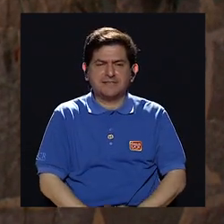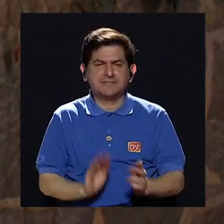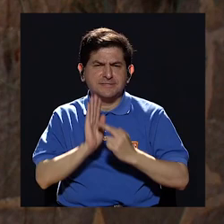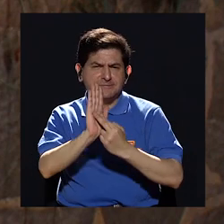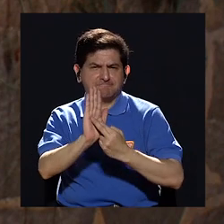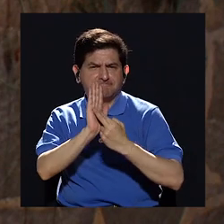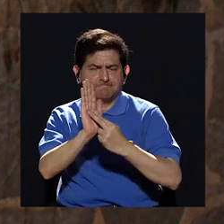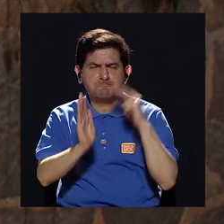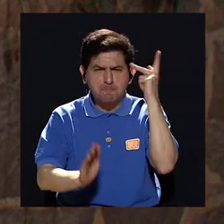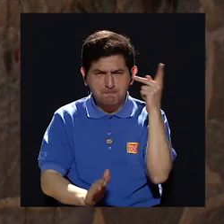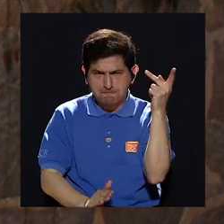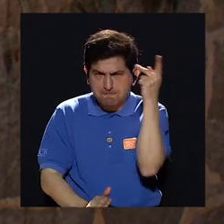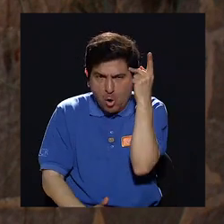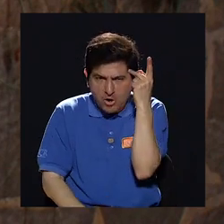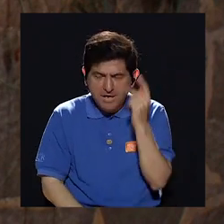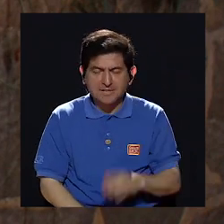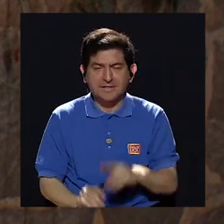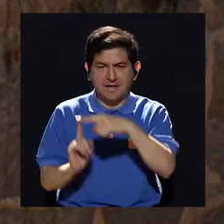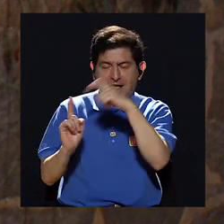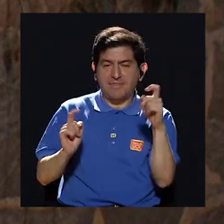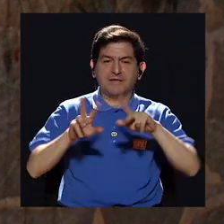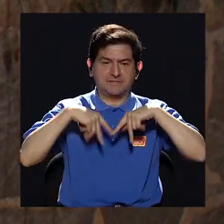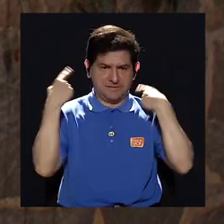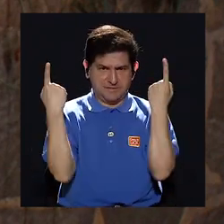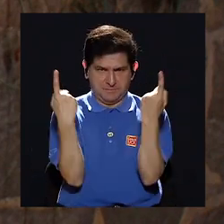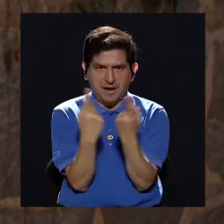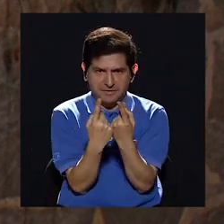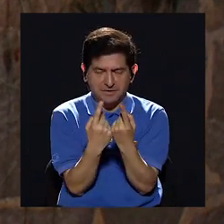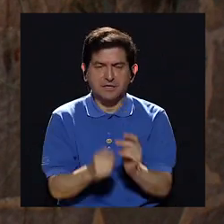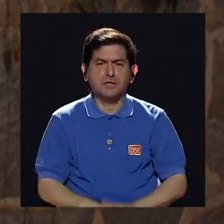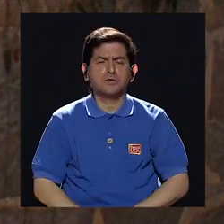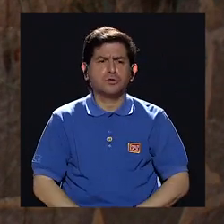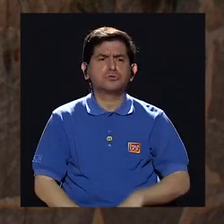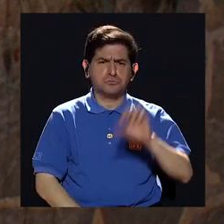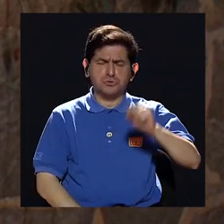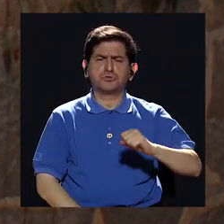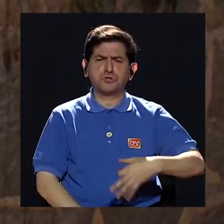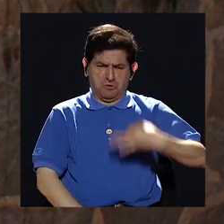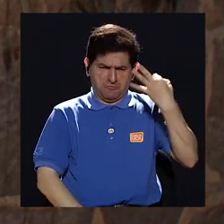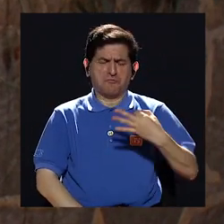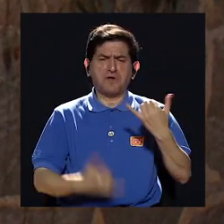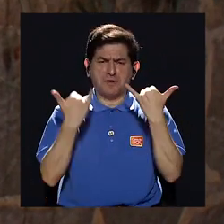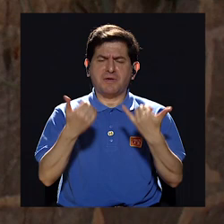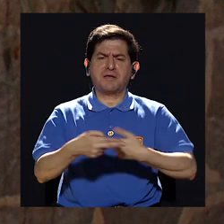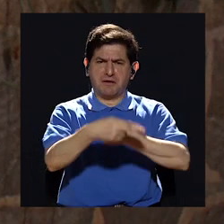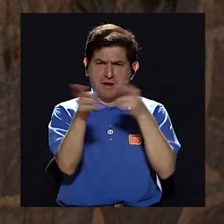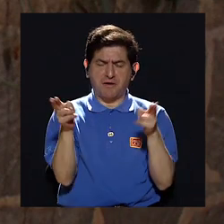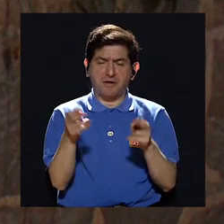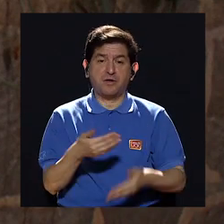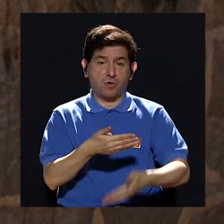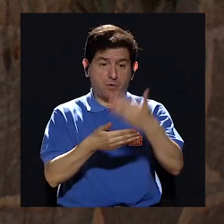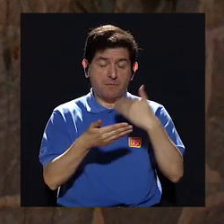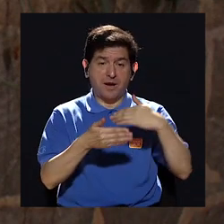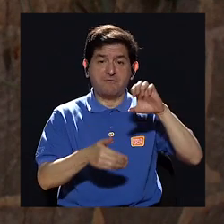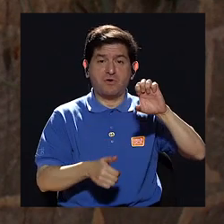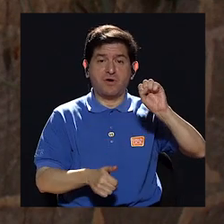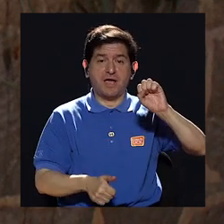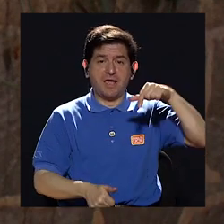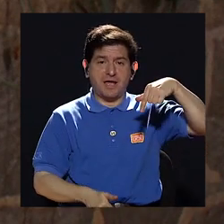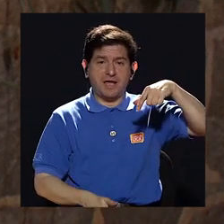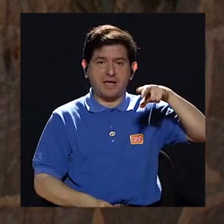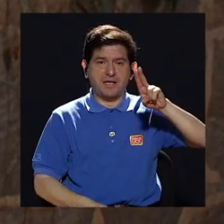representatividad política a partir de partidos etcétera se logra consolidar en la región previo a Esquipulas